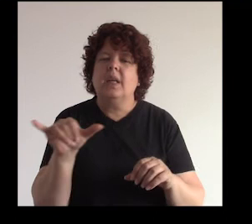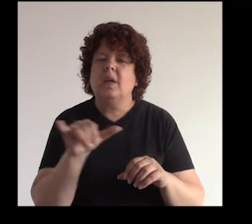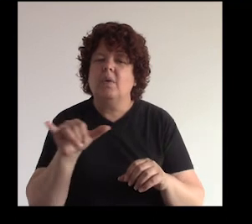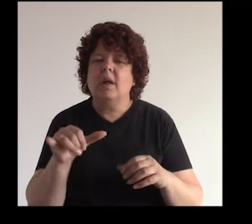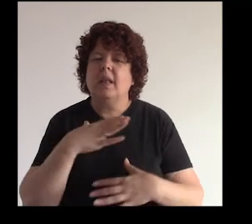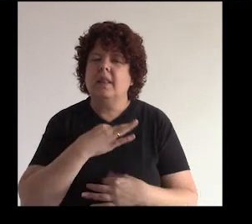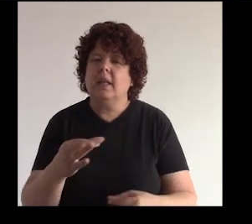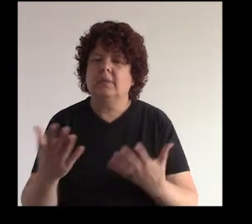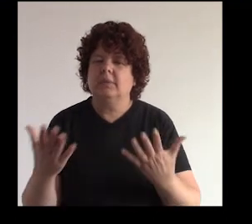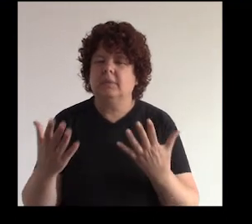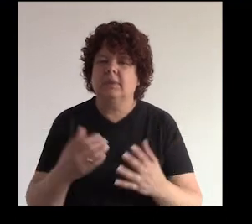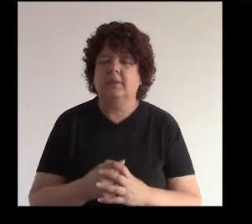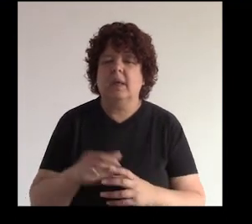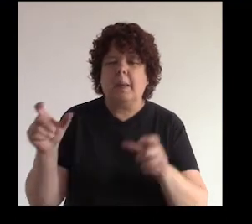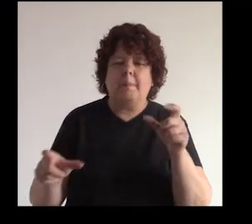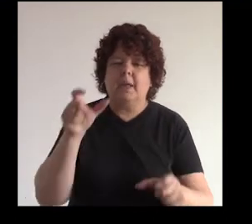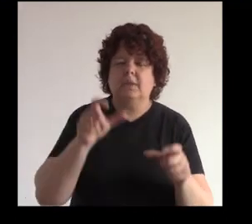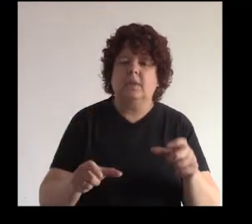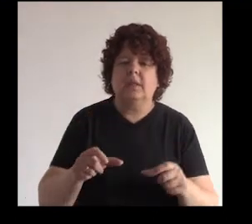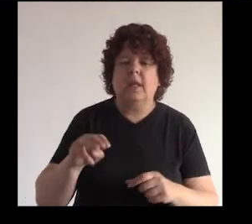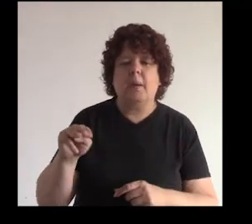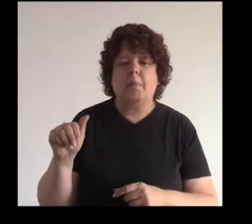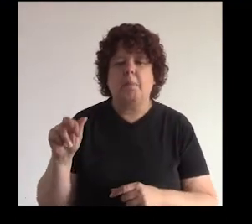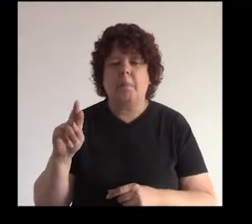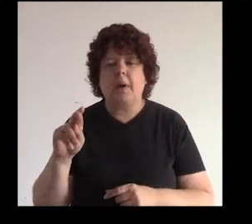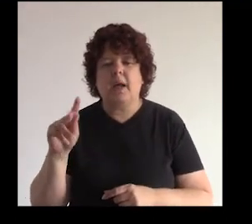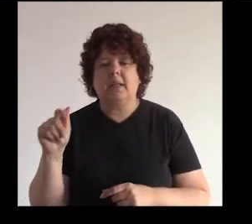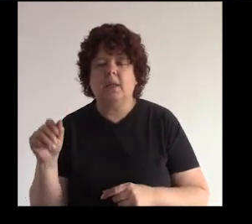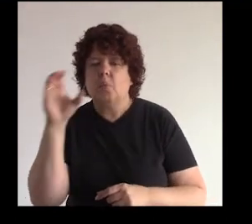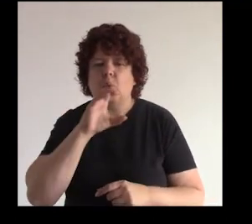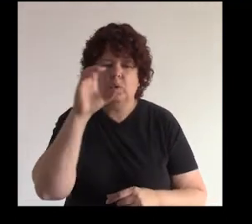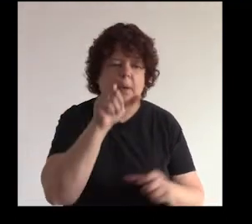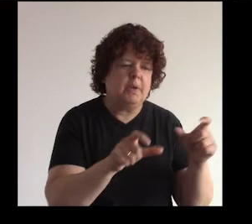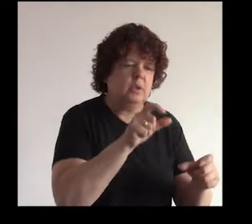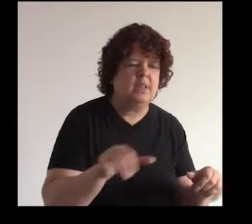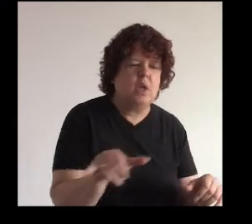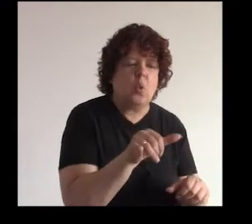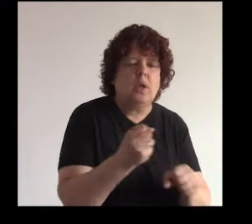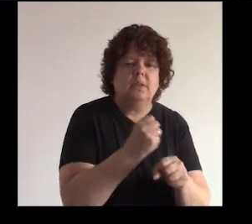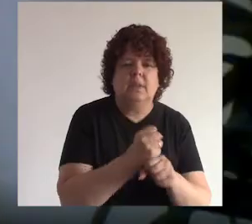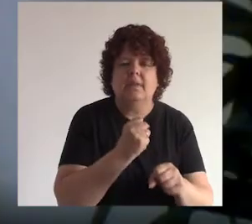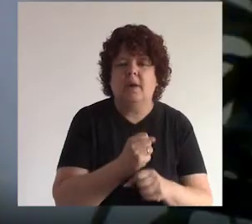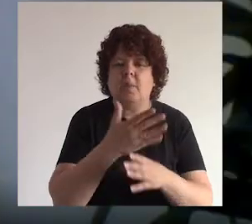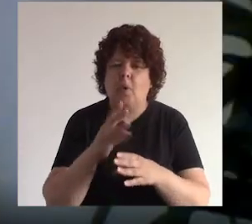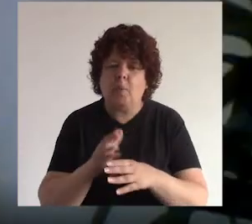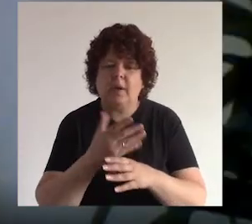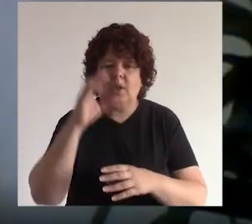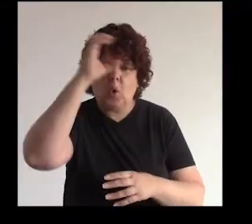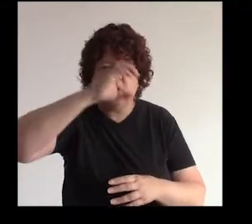similares intereses ¿no? personas de marketing buscan personas de marketing para aprender un poco más o compartir